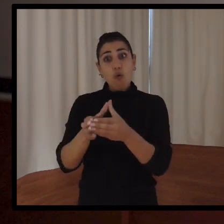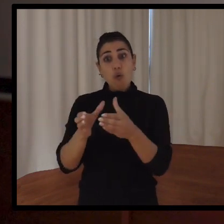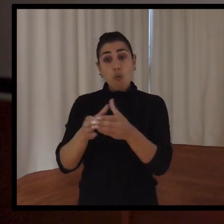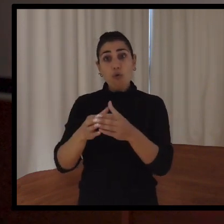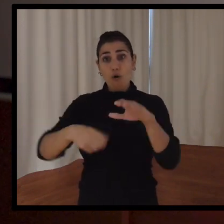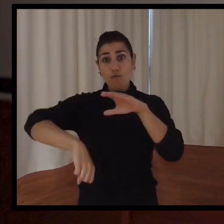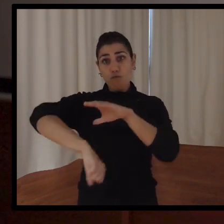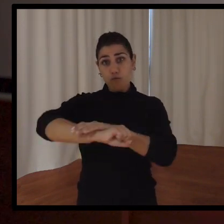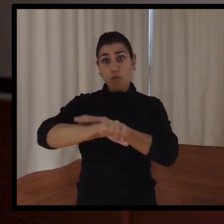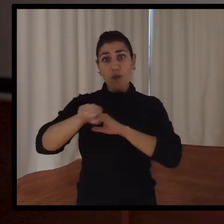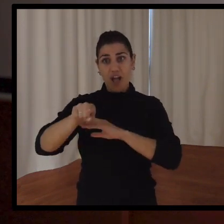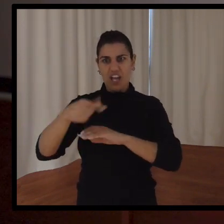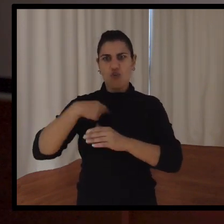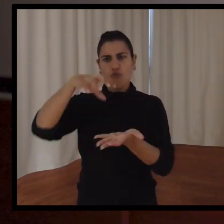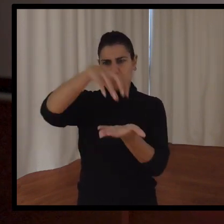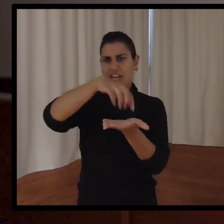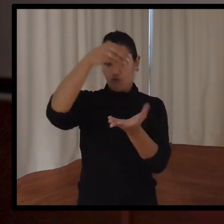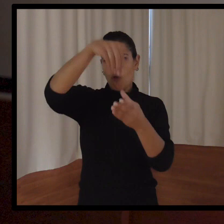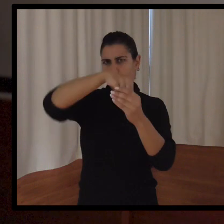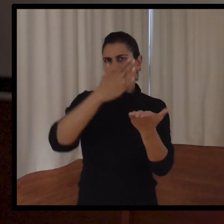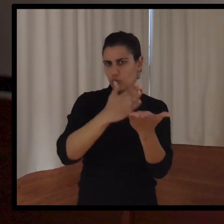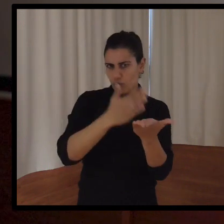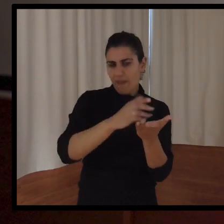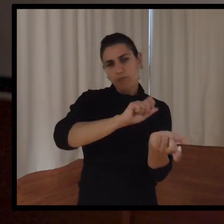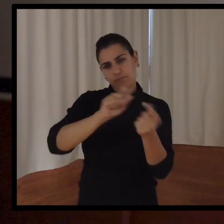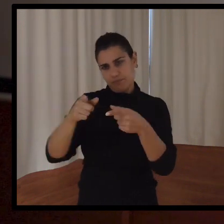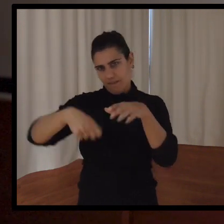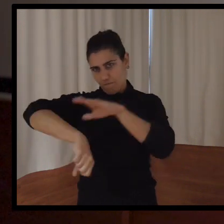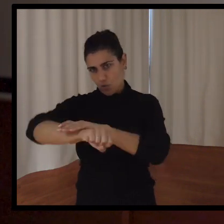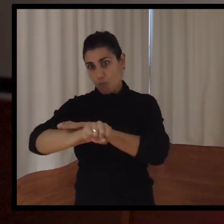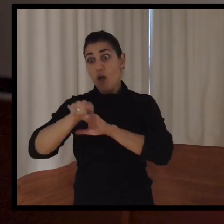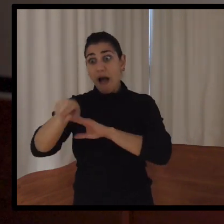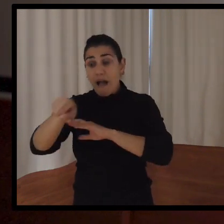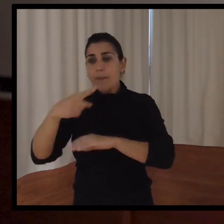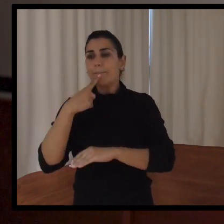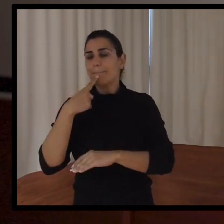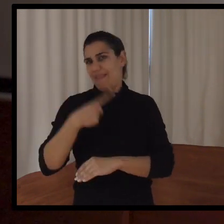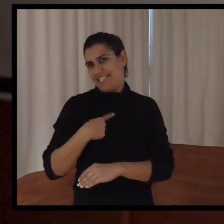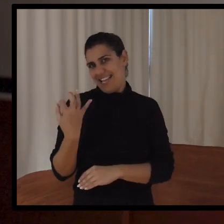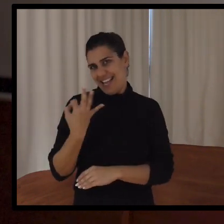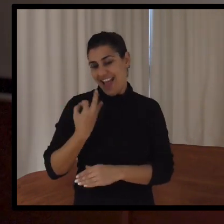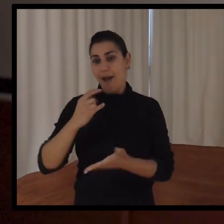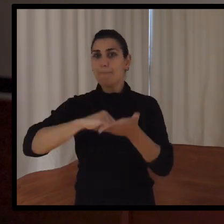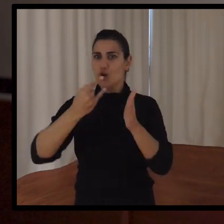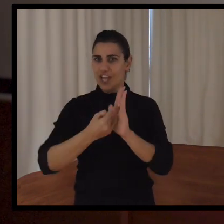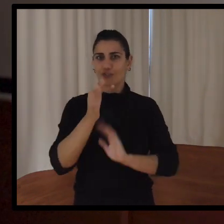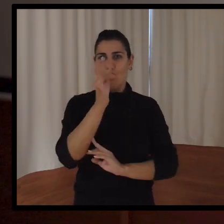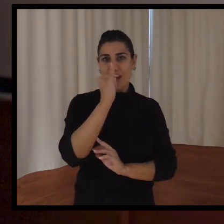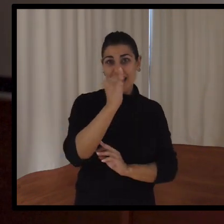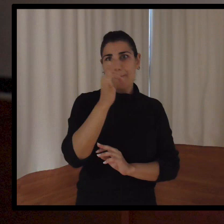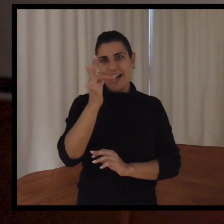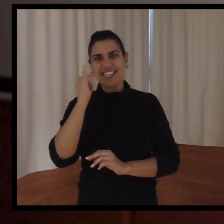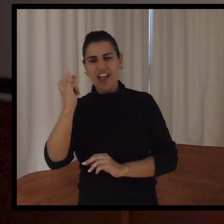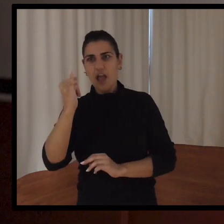sala, en un centro donde yo estudiaba. Y de ahí ya me habían dicho de participar en este proyecto de Unión Deportiva de Palmas de Limagí. Y no